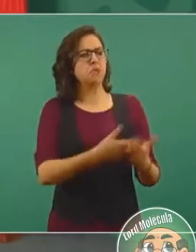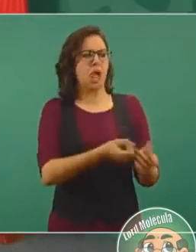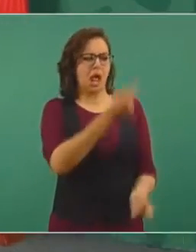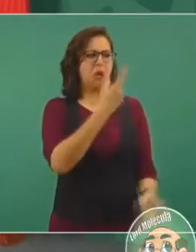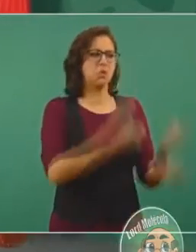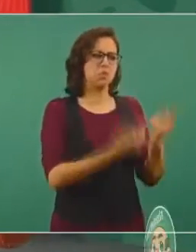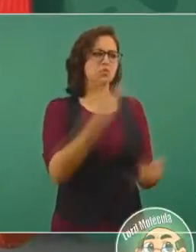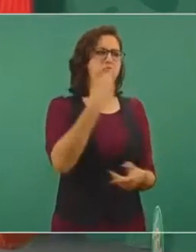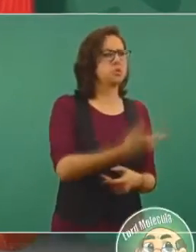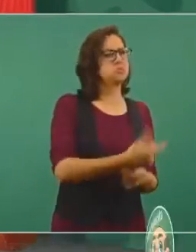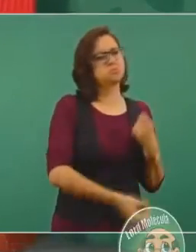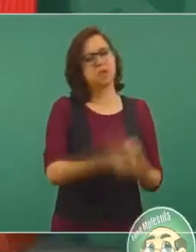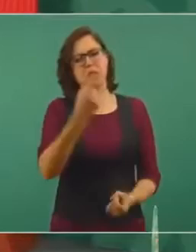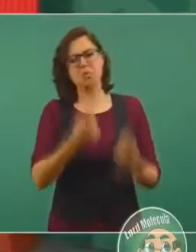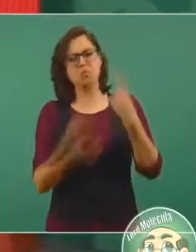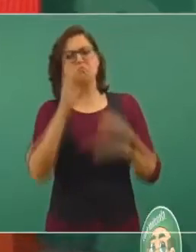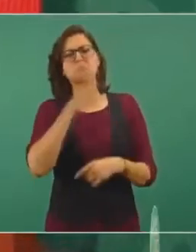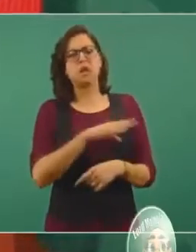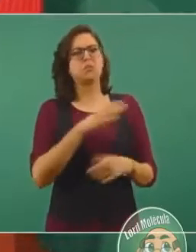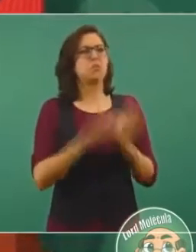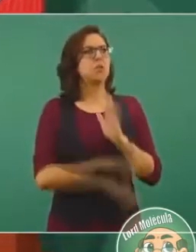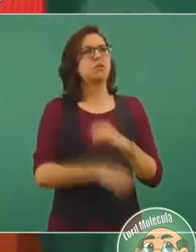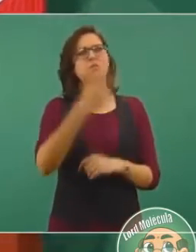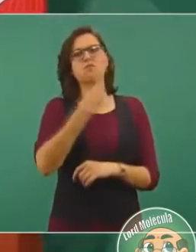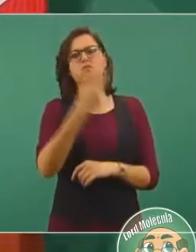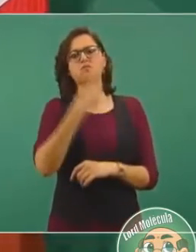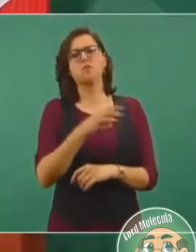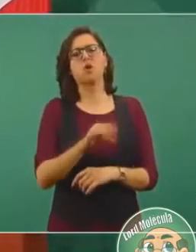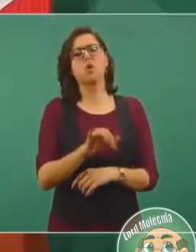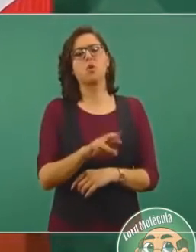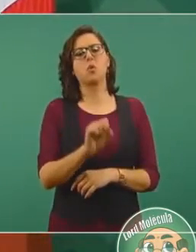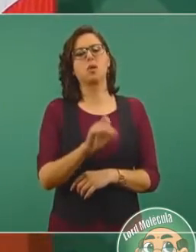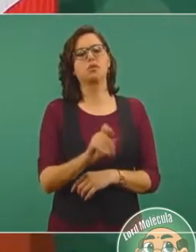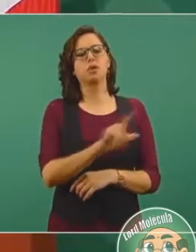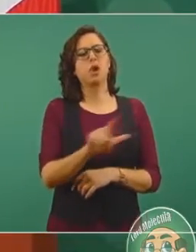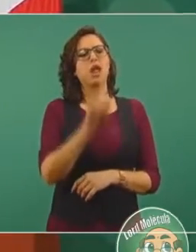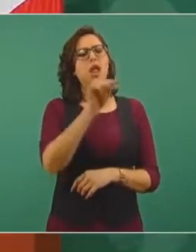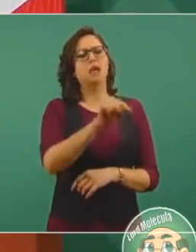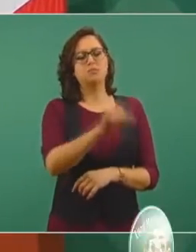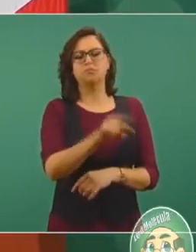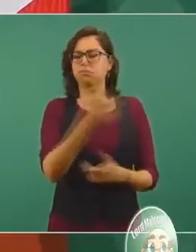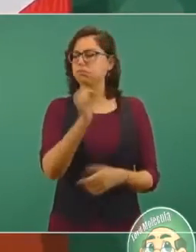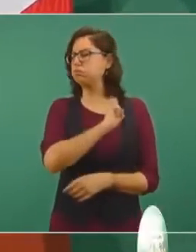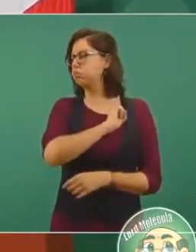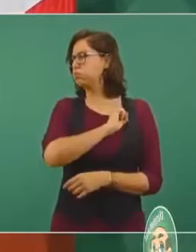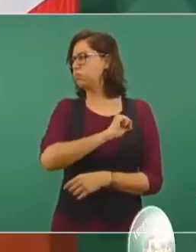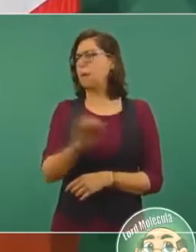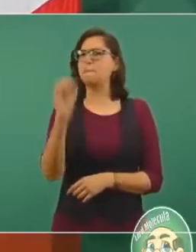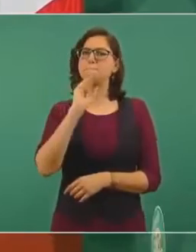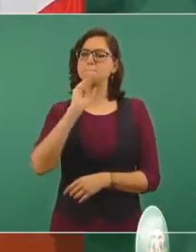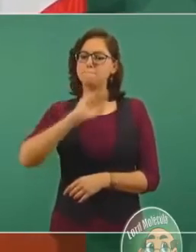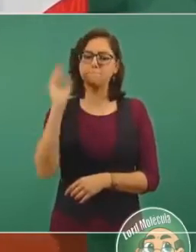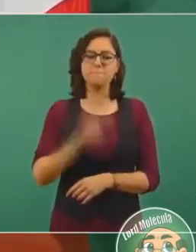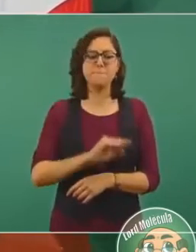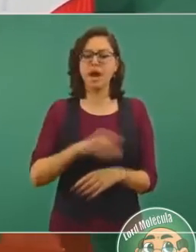porque se metió a la vida interna y fue el que organizó el